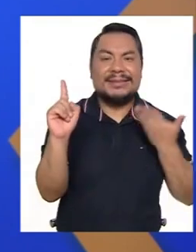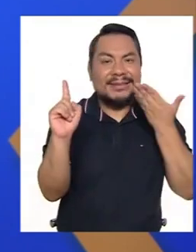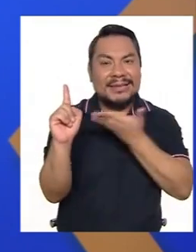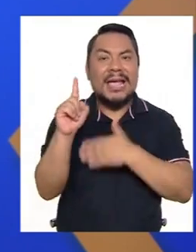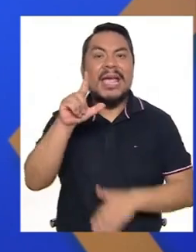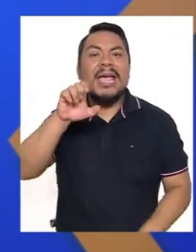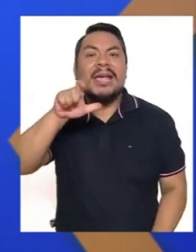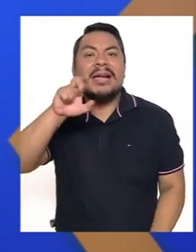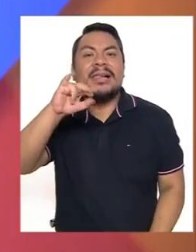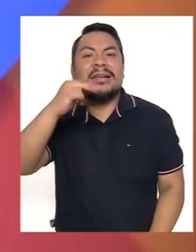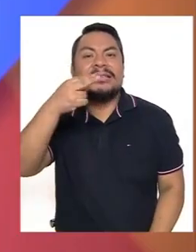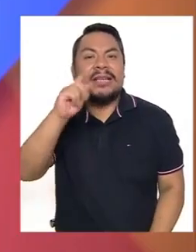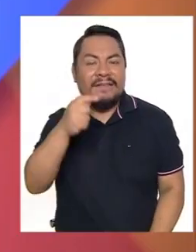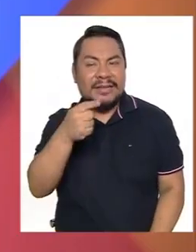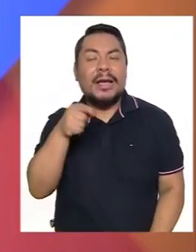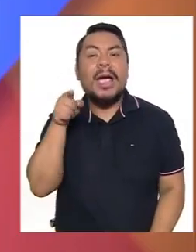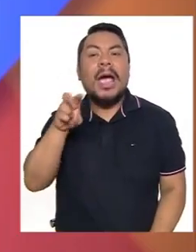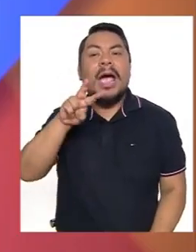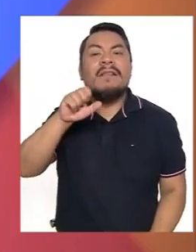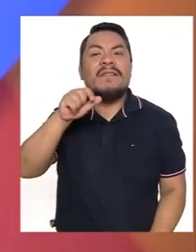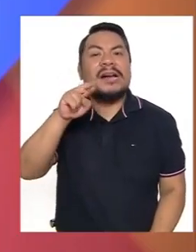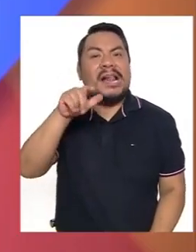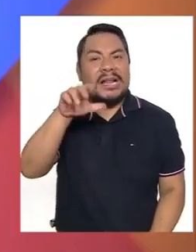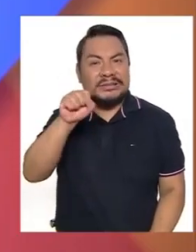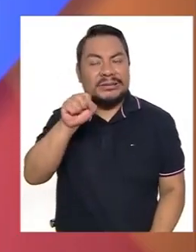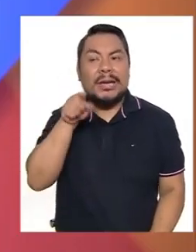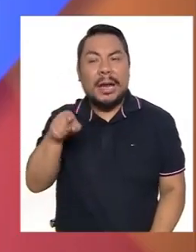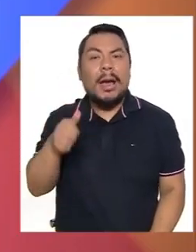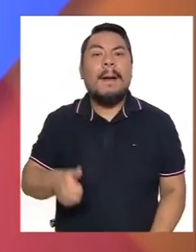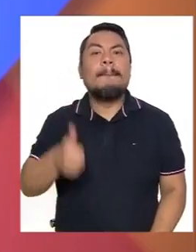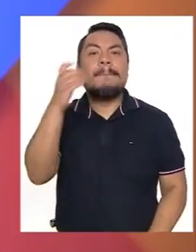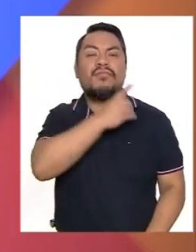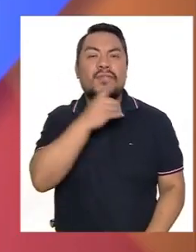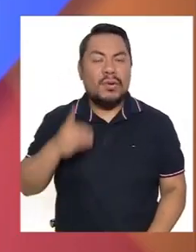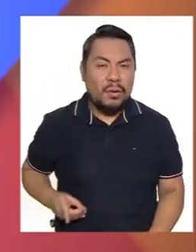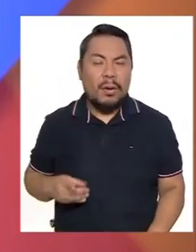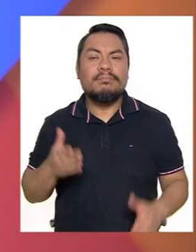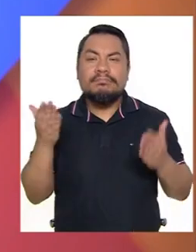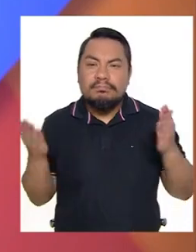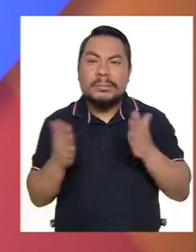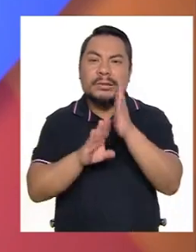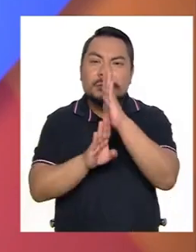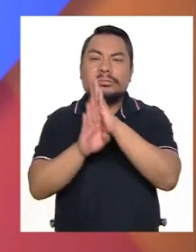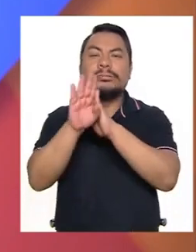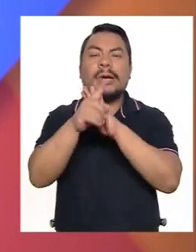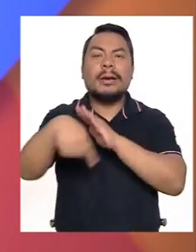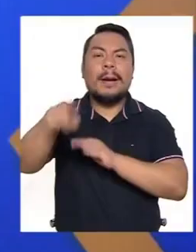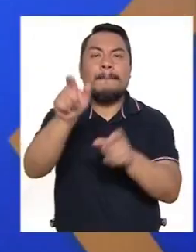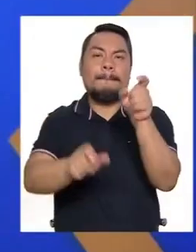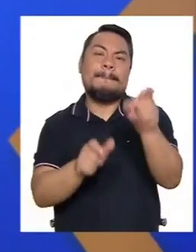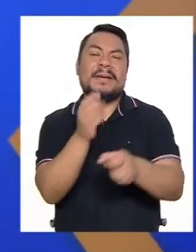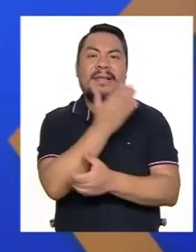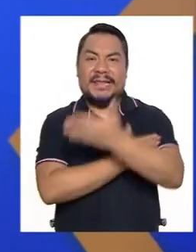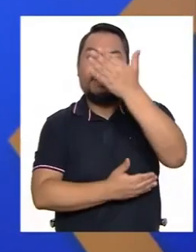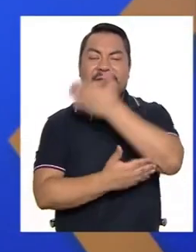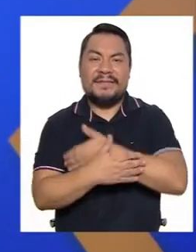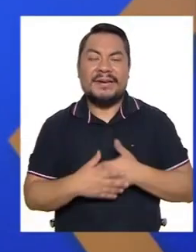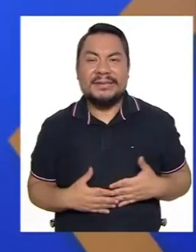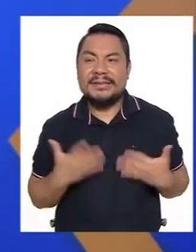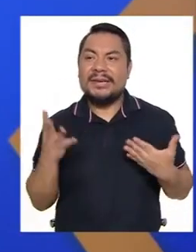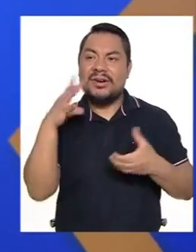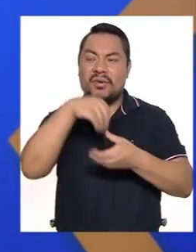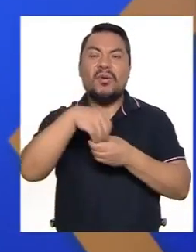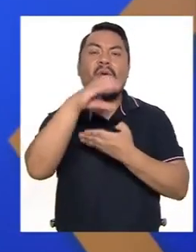Elizabeth Vargas Machuca, directora de promoción y desarrollo de las personas con discapacidad